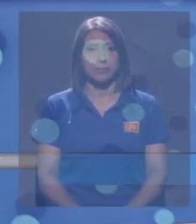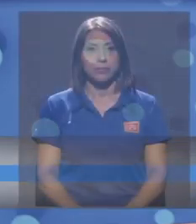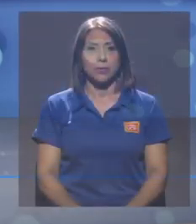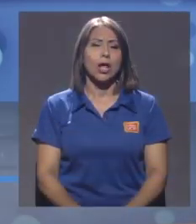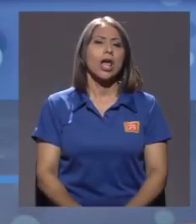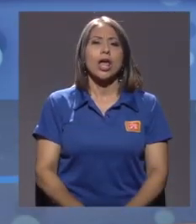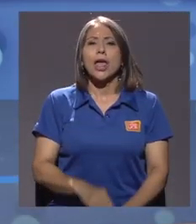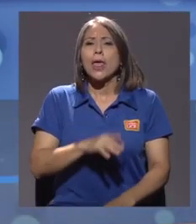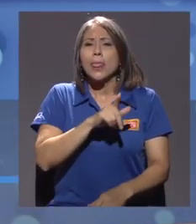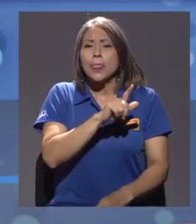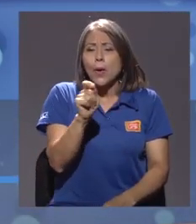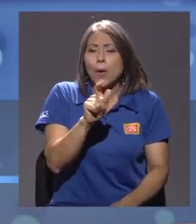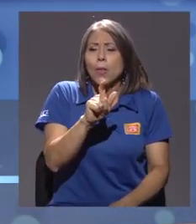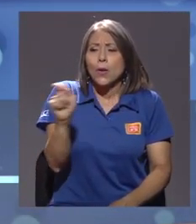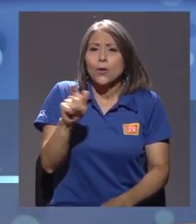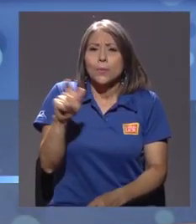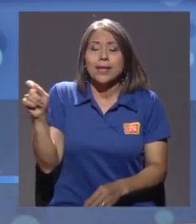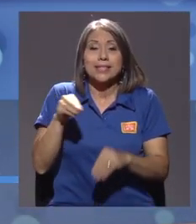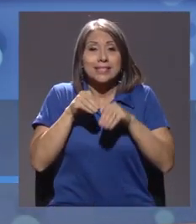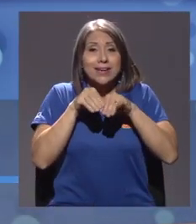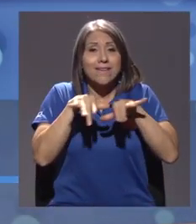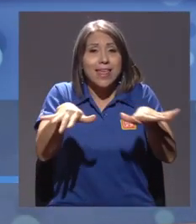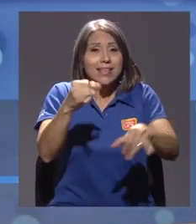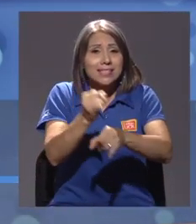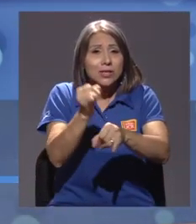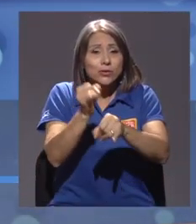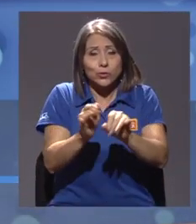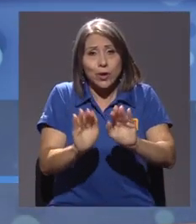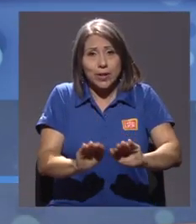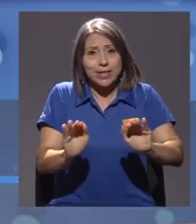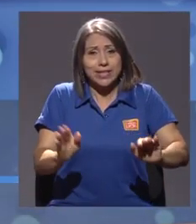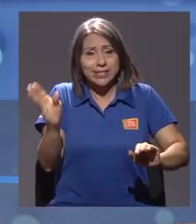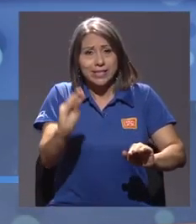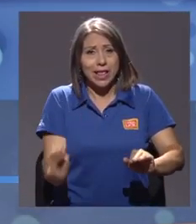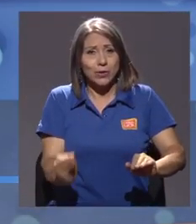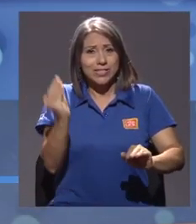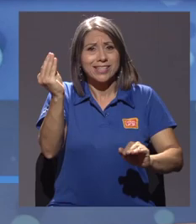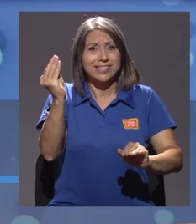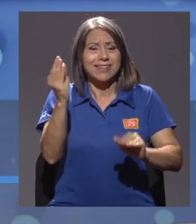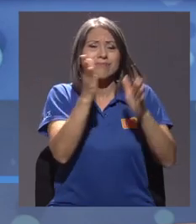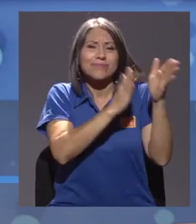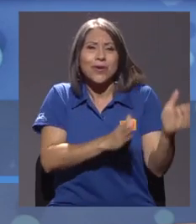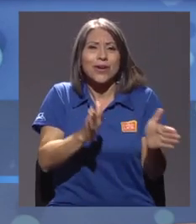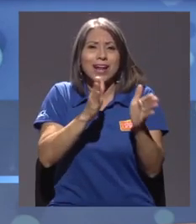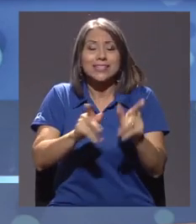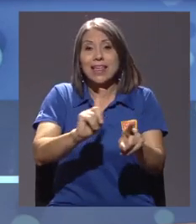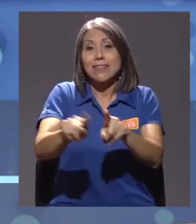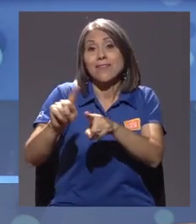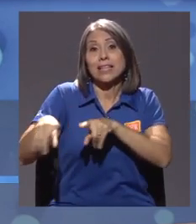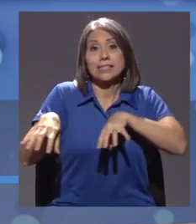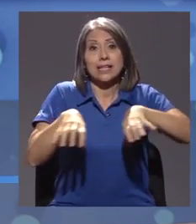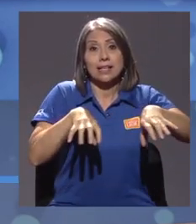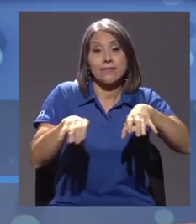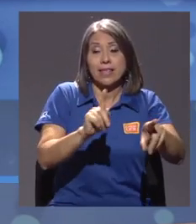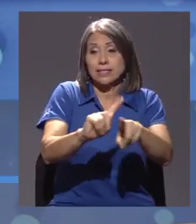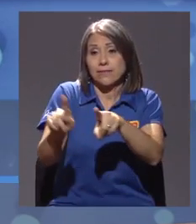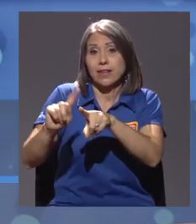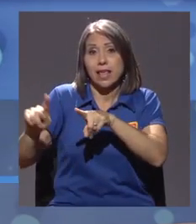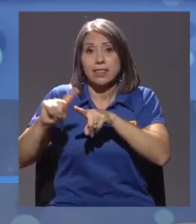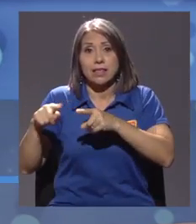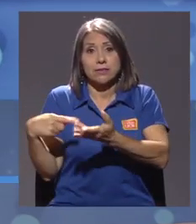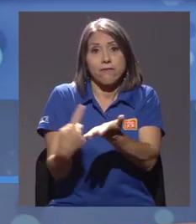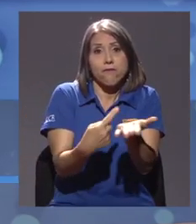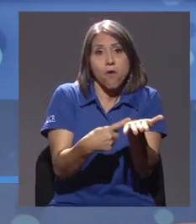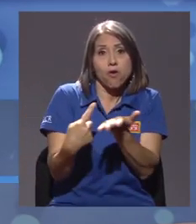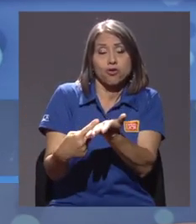Todos los meses, la Red Interinstitucional para la Niñez y la Adolescencia organiza diferentes foros y actividades para